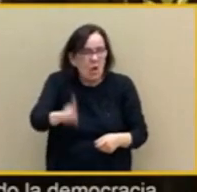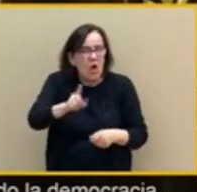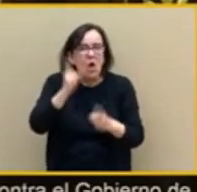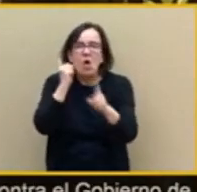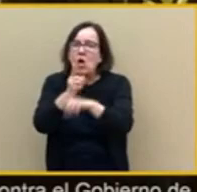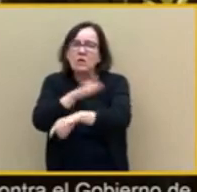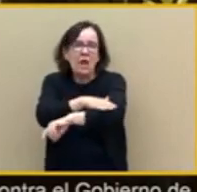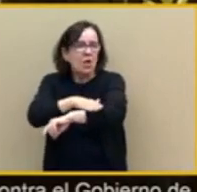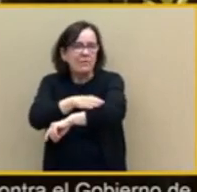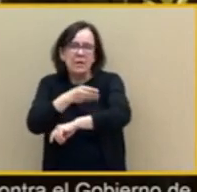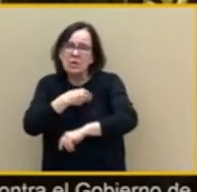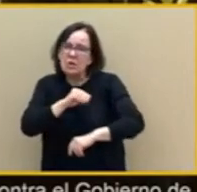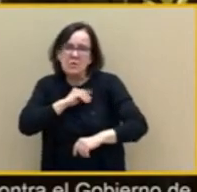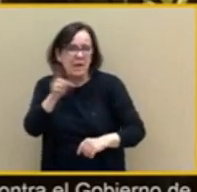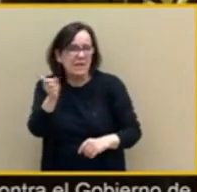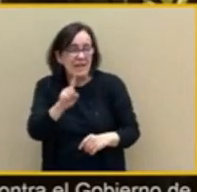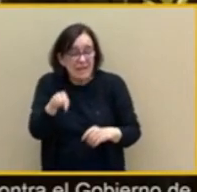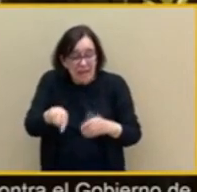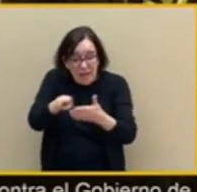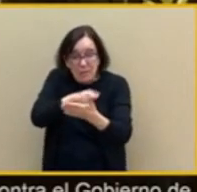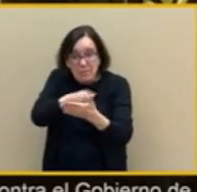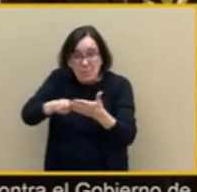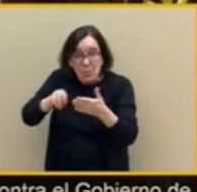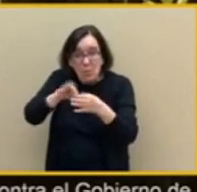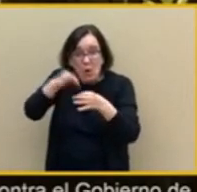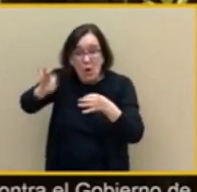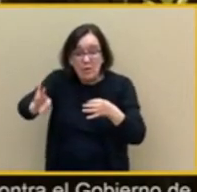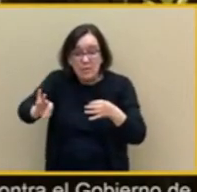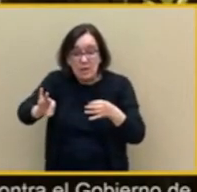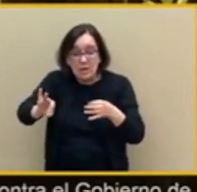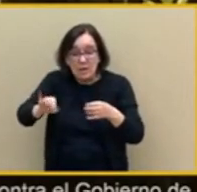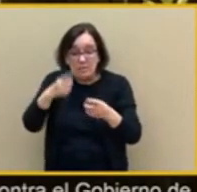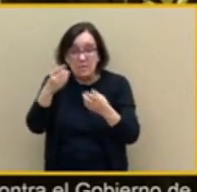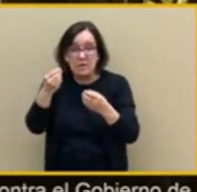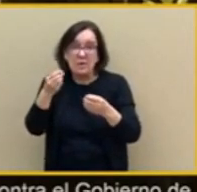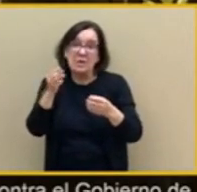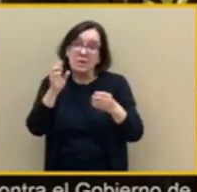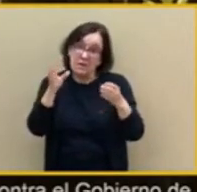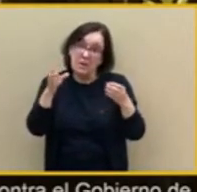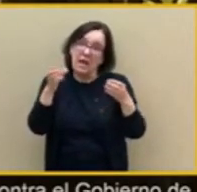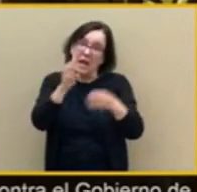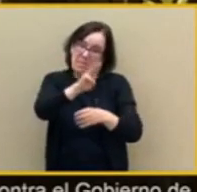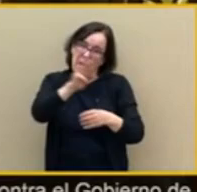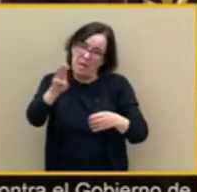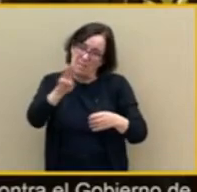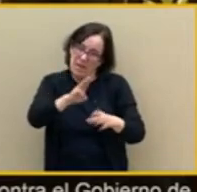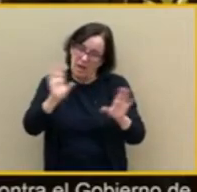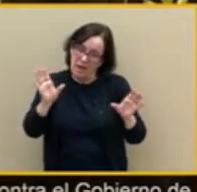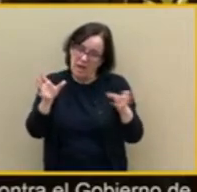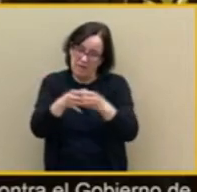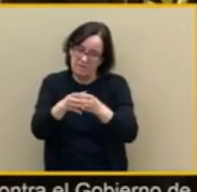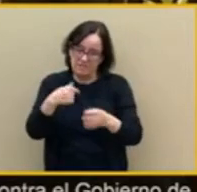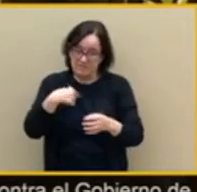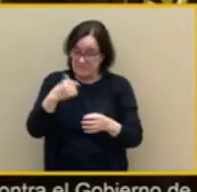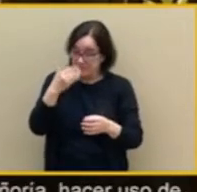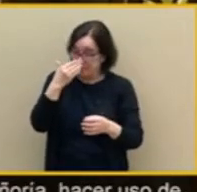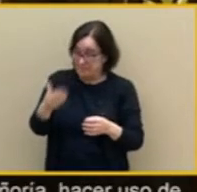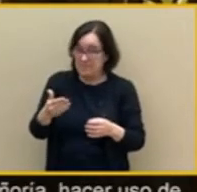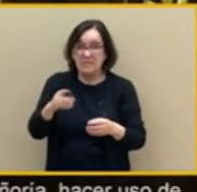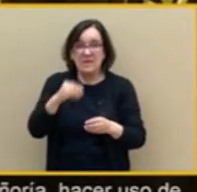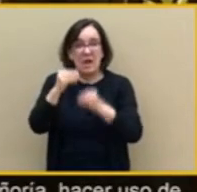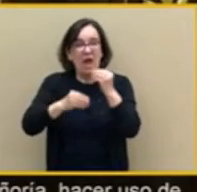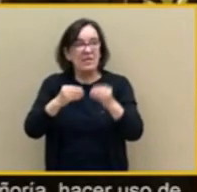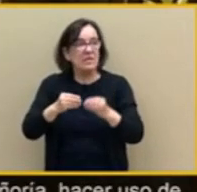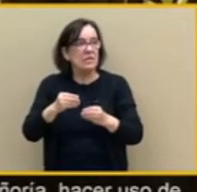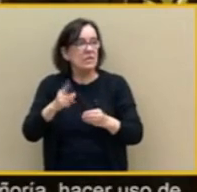frente al Partido Popular. Y esto, señoría, hacer uso de un instituto constitucional sin